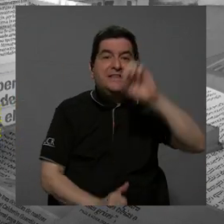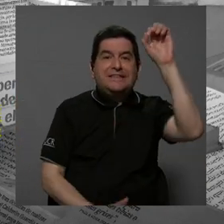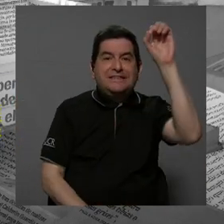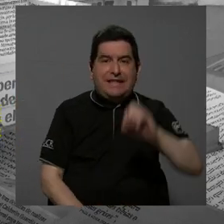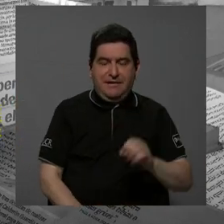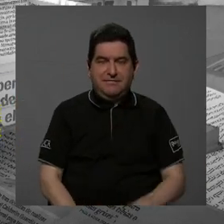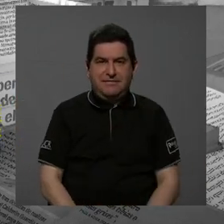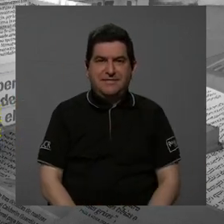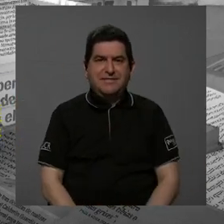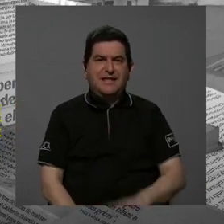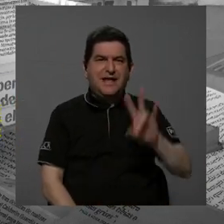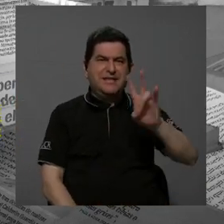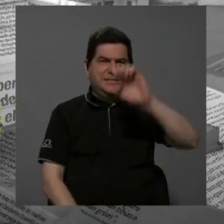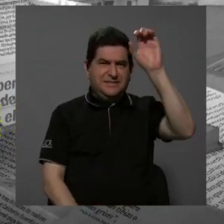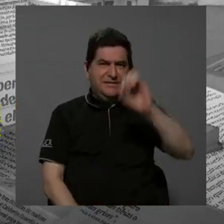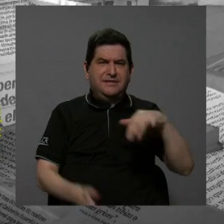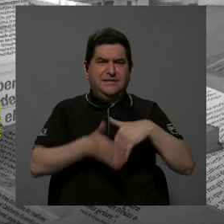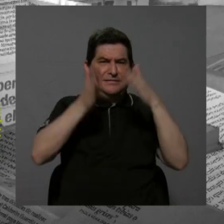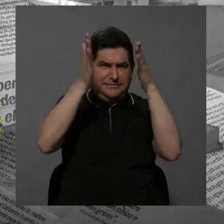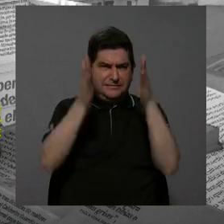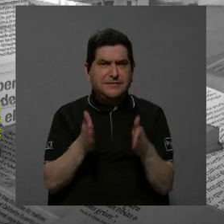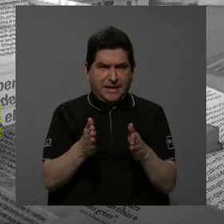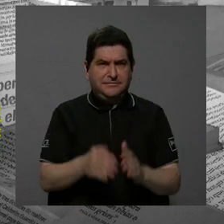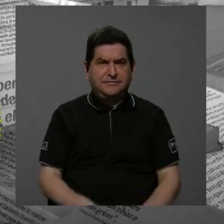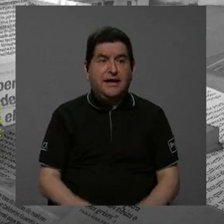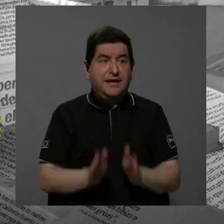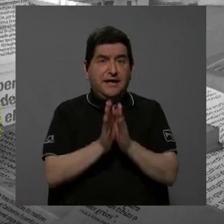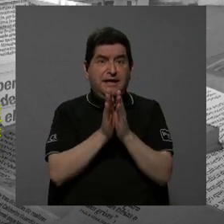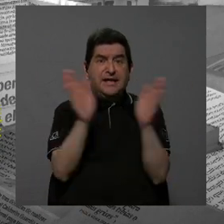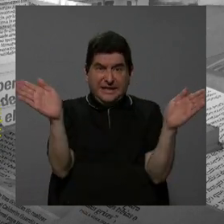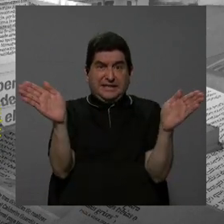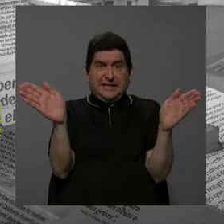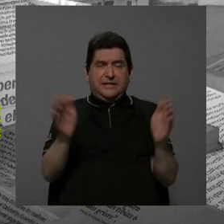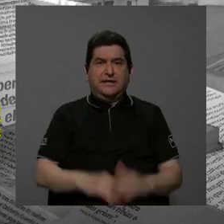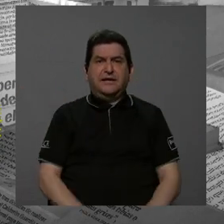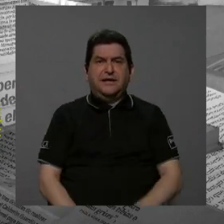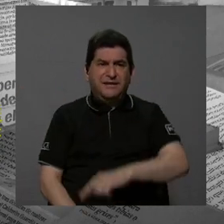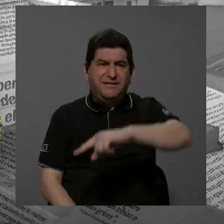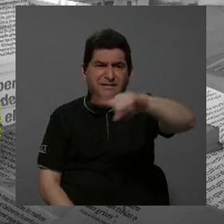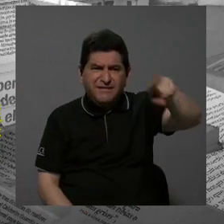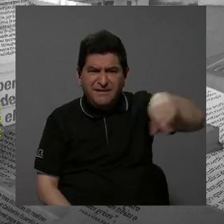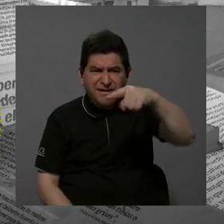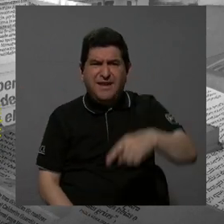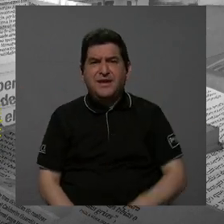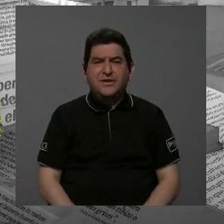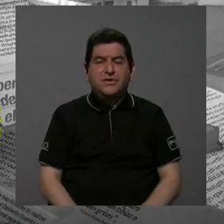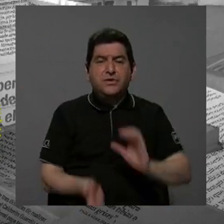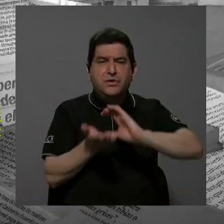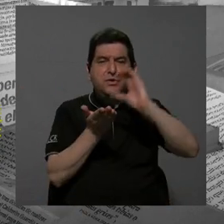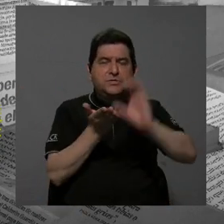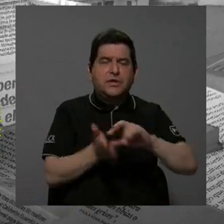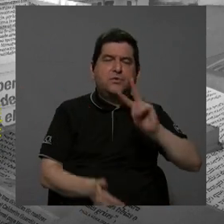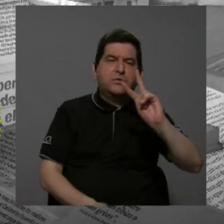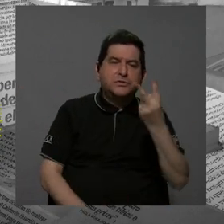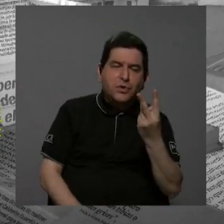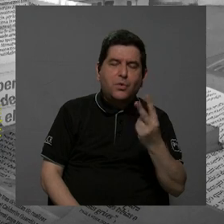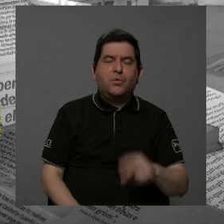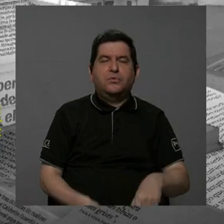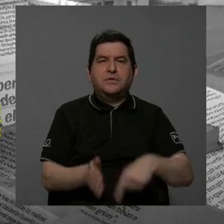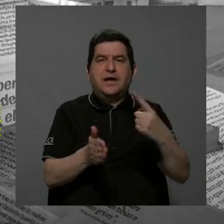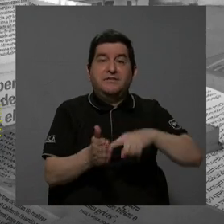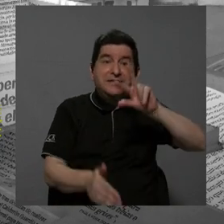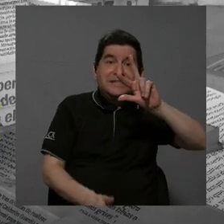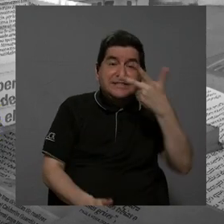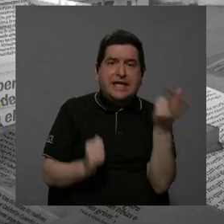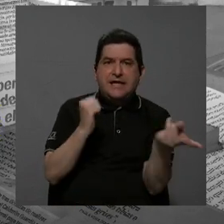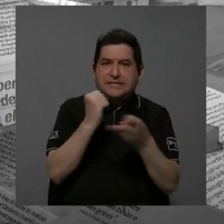% y hay 70% de estudiantes en general que tienen que llevar ese curso por una segunda vez, a veces hasta